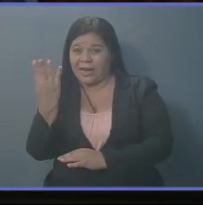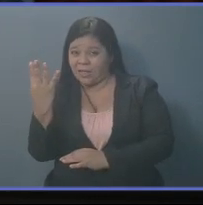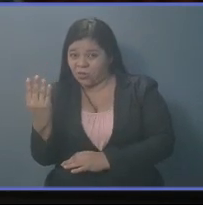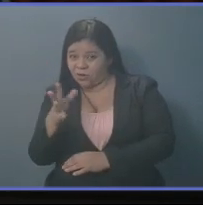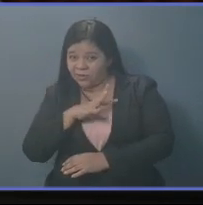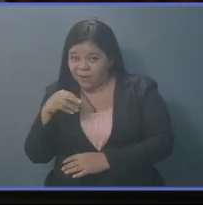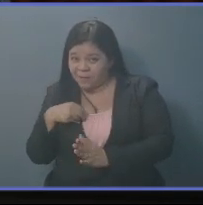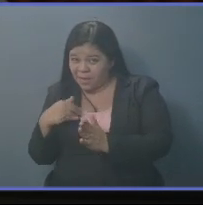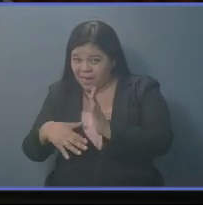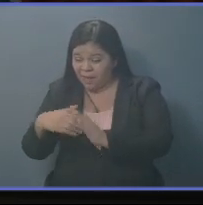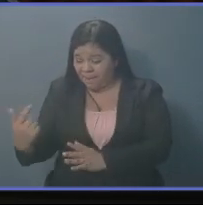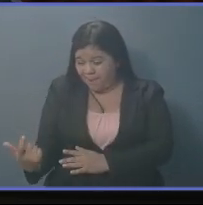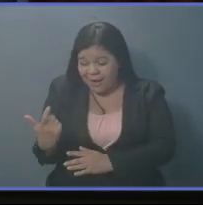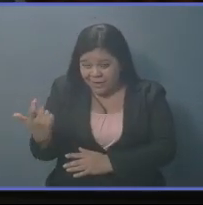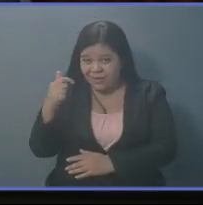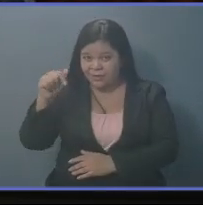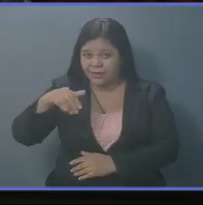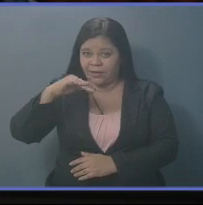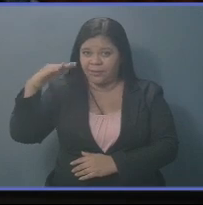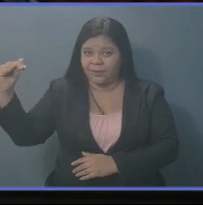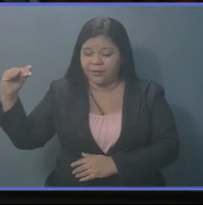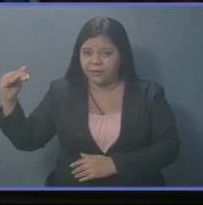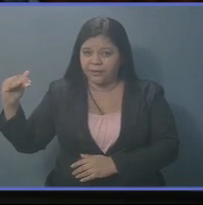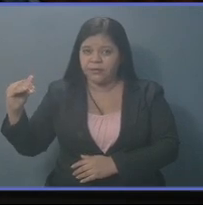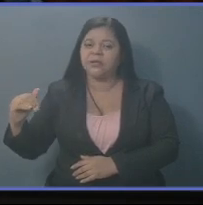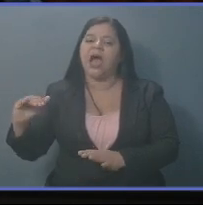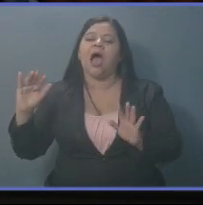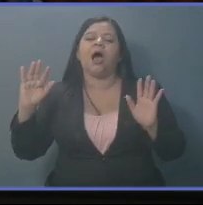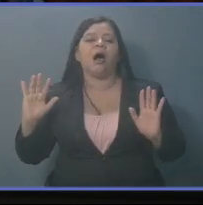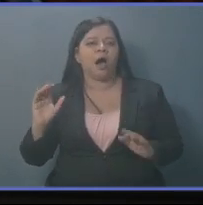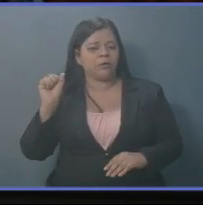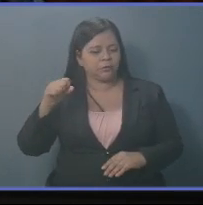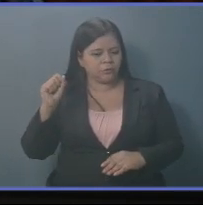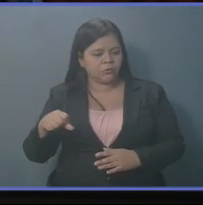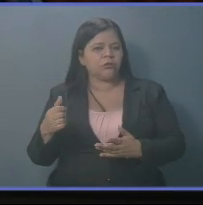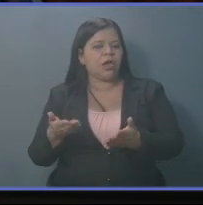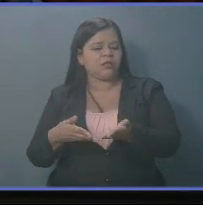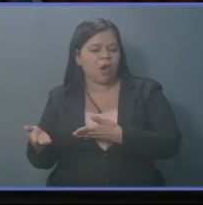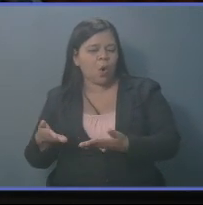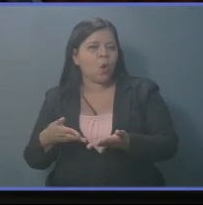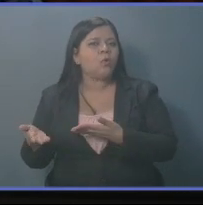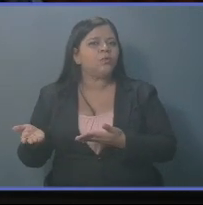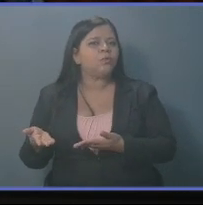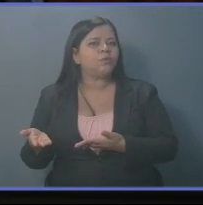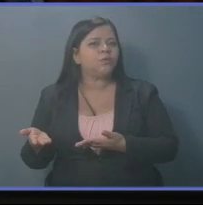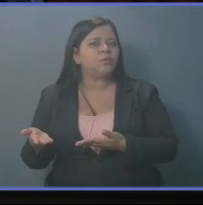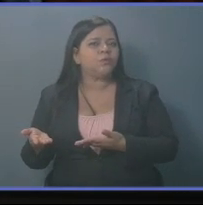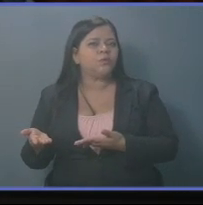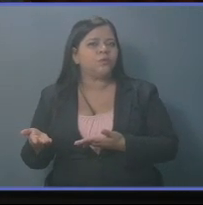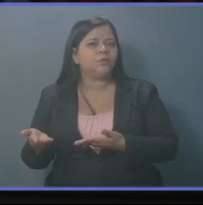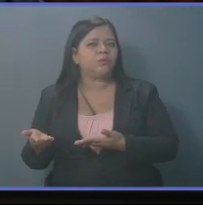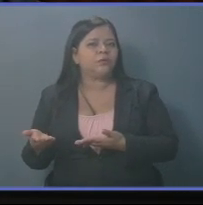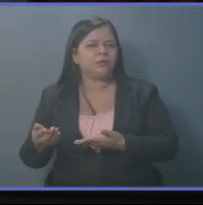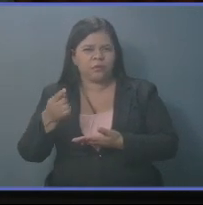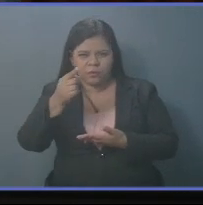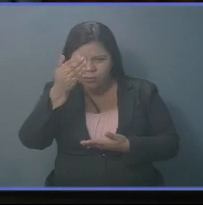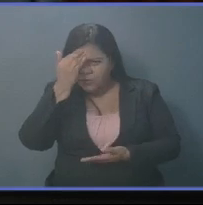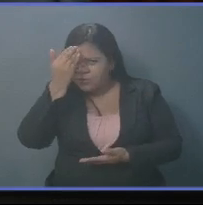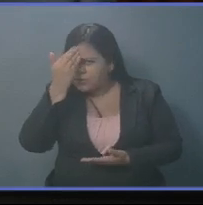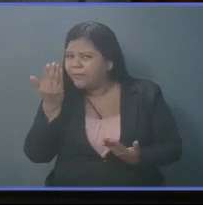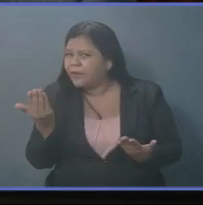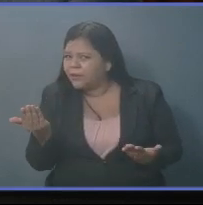ricas de este país. Ahora sí hubo negociación de apertura económica. ¿Sabe qué es presidente?